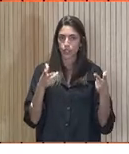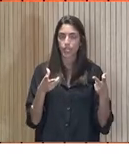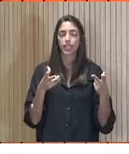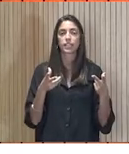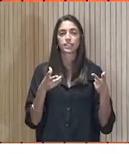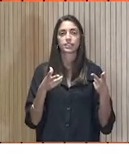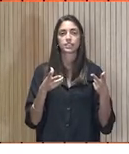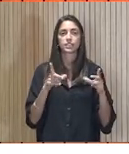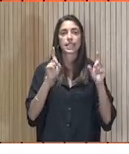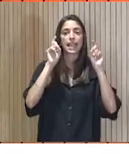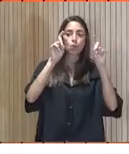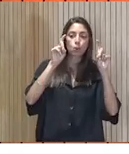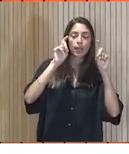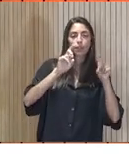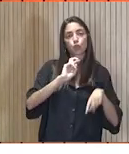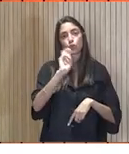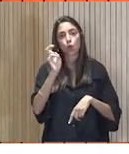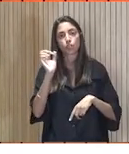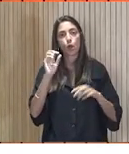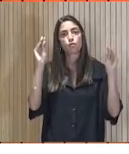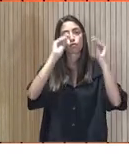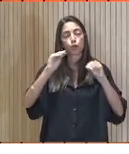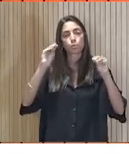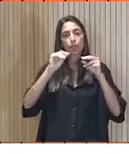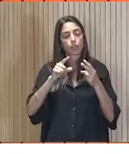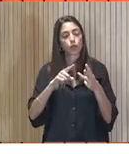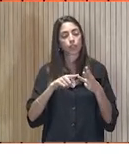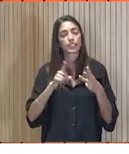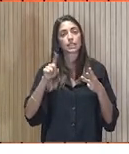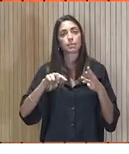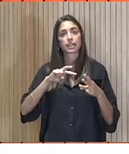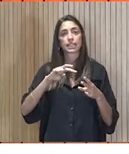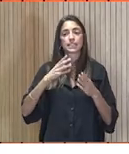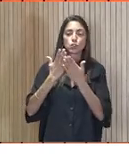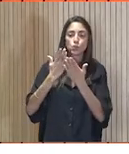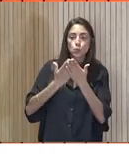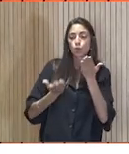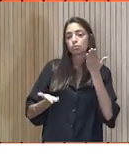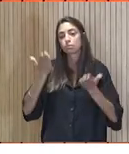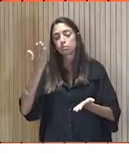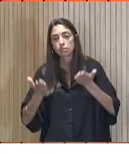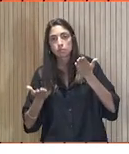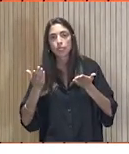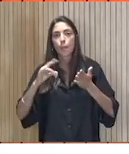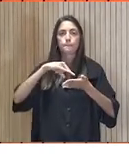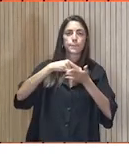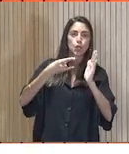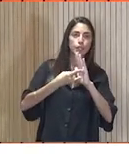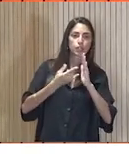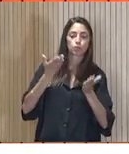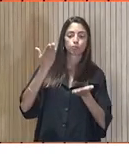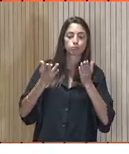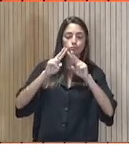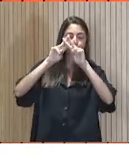otro era educación y formación, y un tercero era la elaboración de estudios, dictámenes, seminarios, proyectos que dieran a